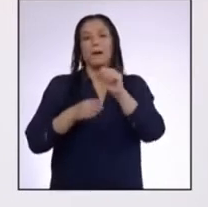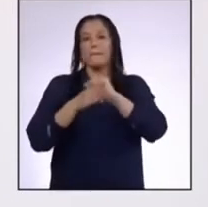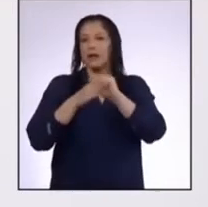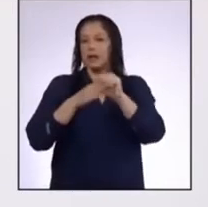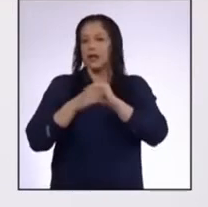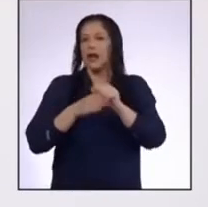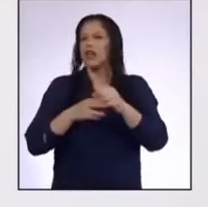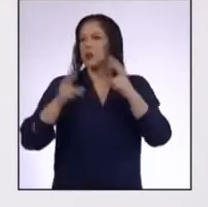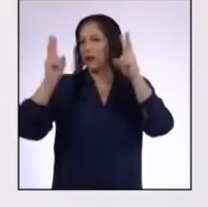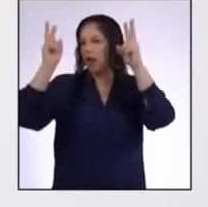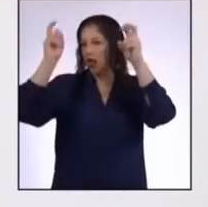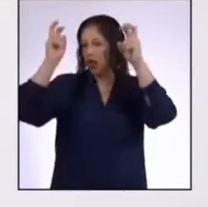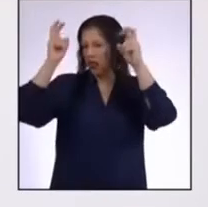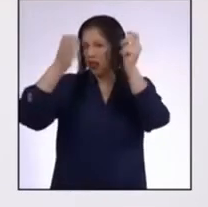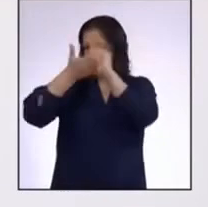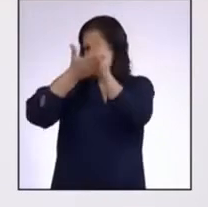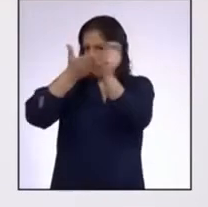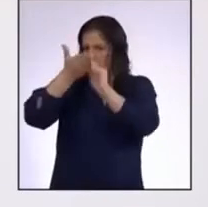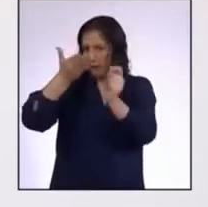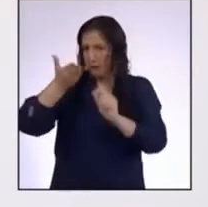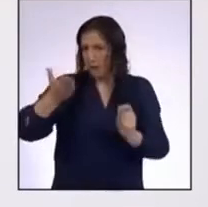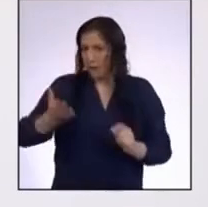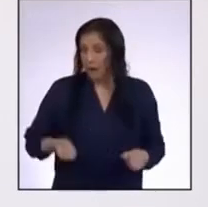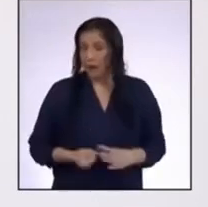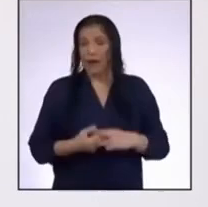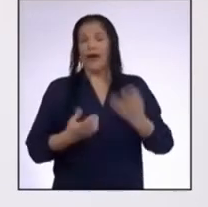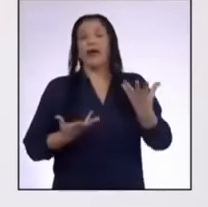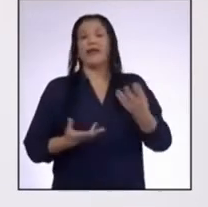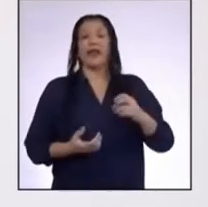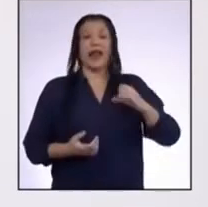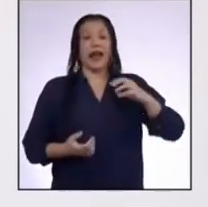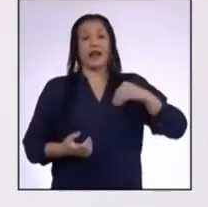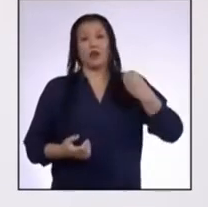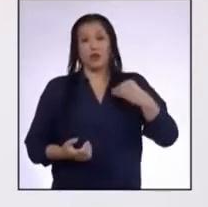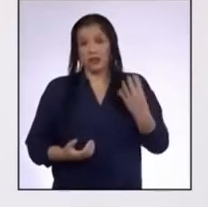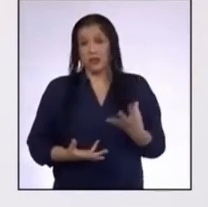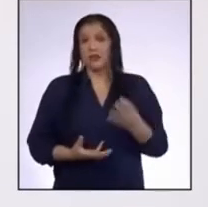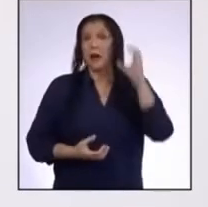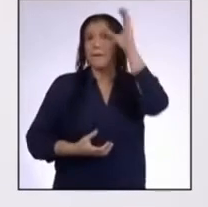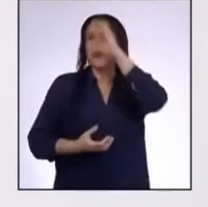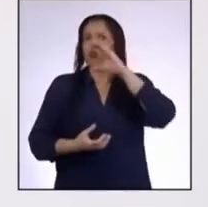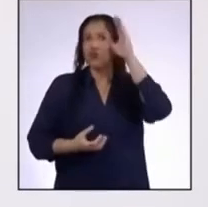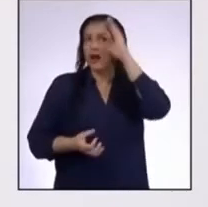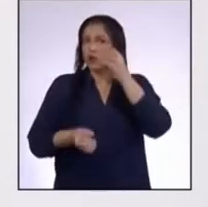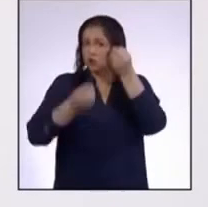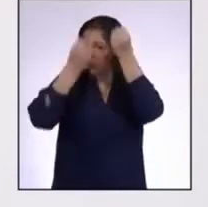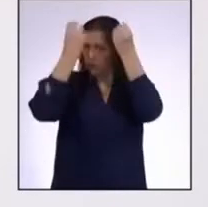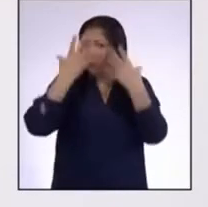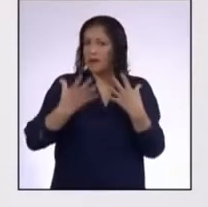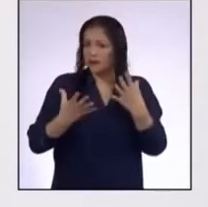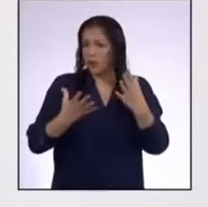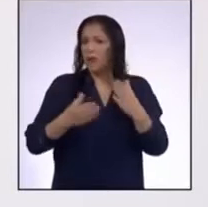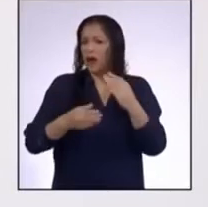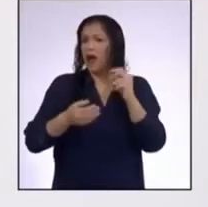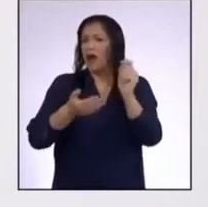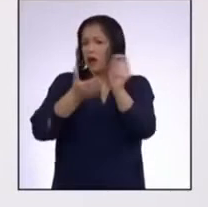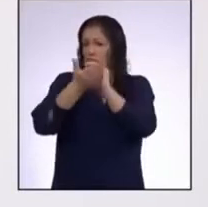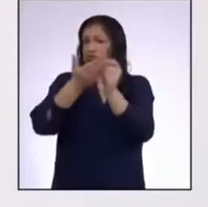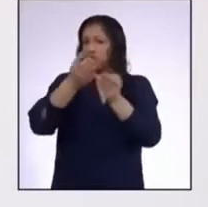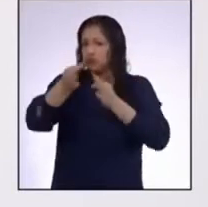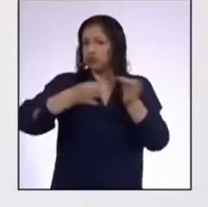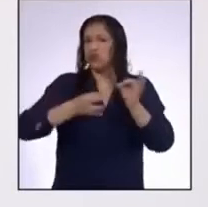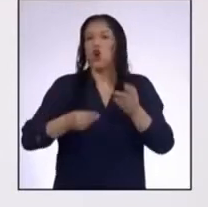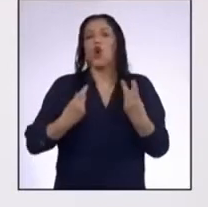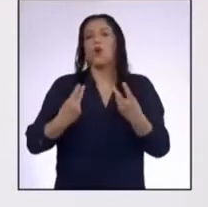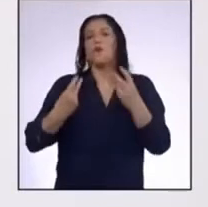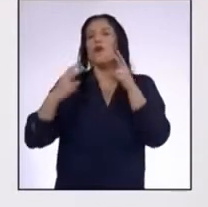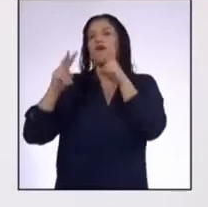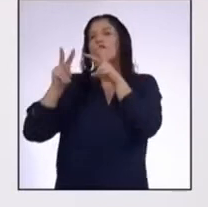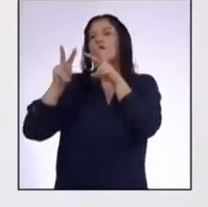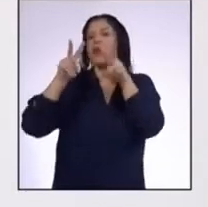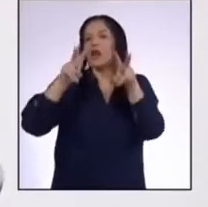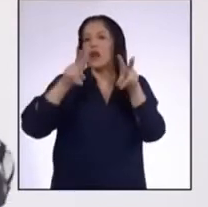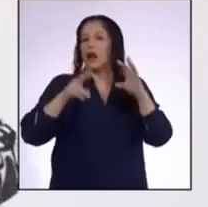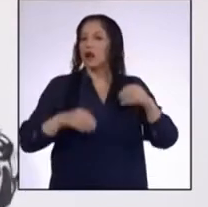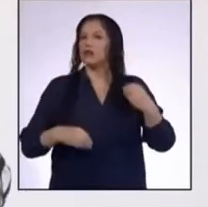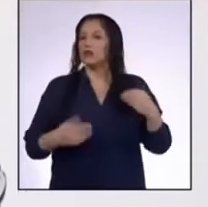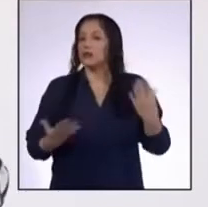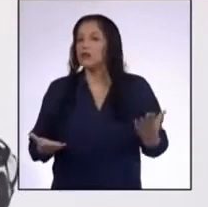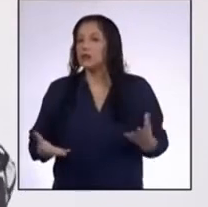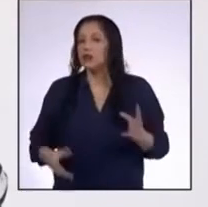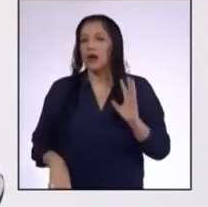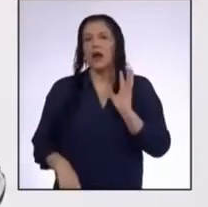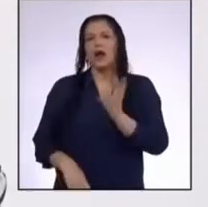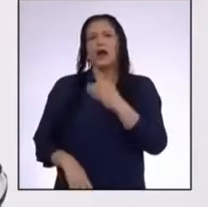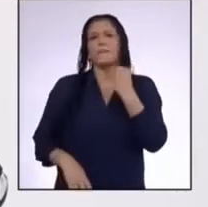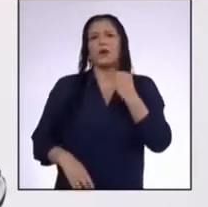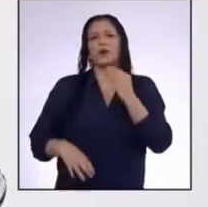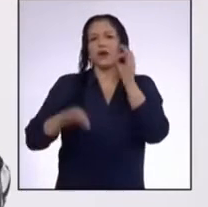sobre la adolescencia Buscaron información para mejorar los argumentos sobre cómo se veía a los adolescentes Y